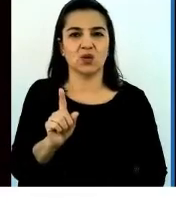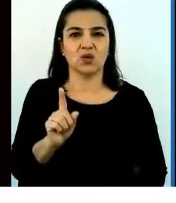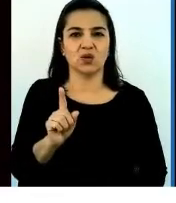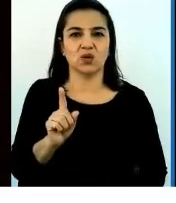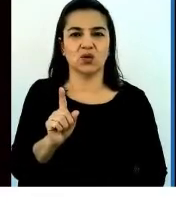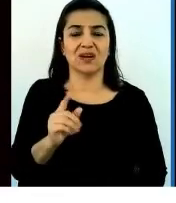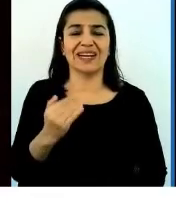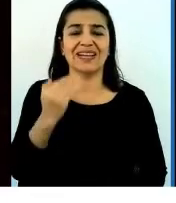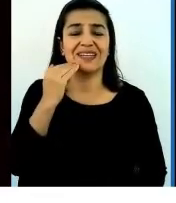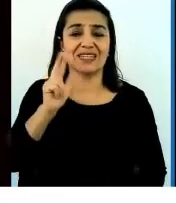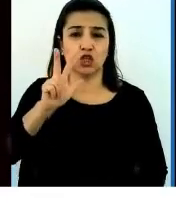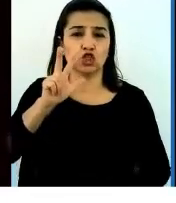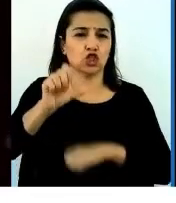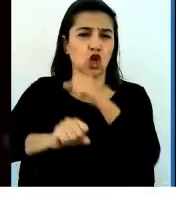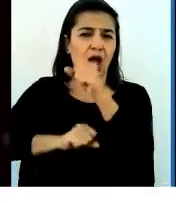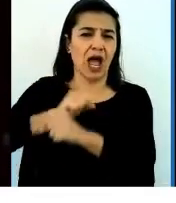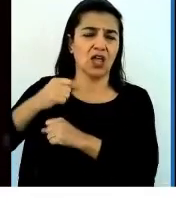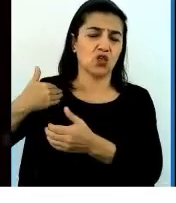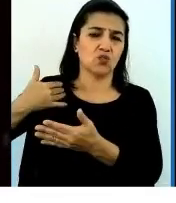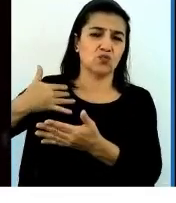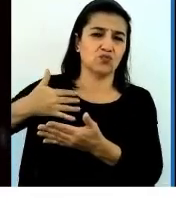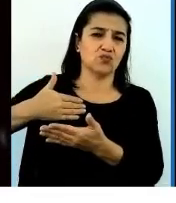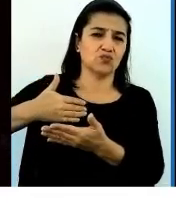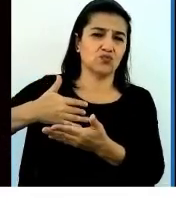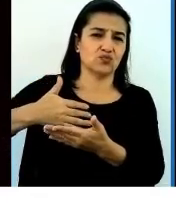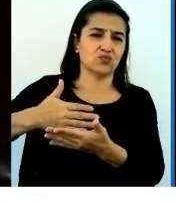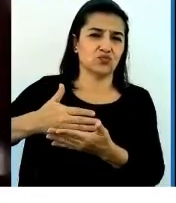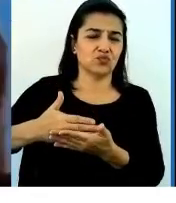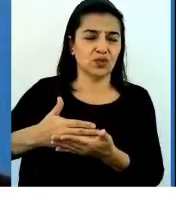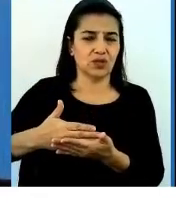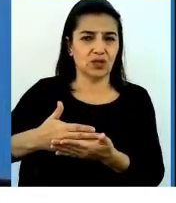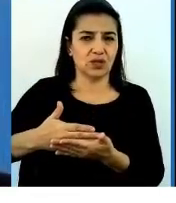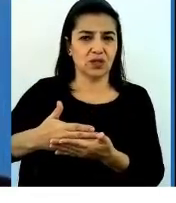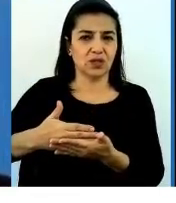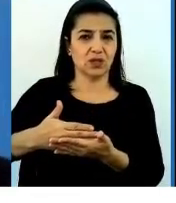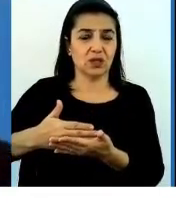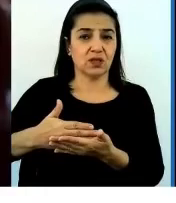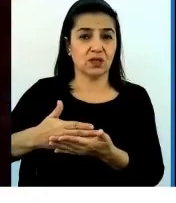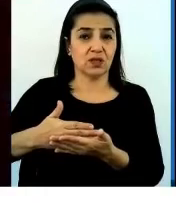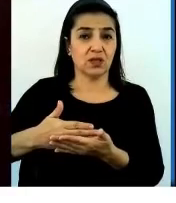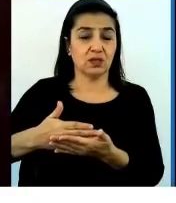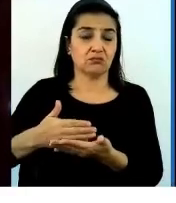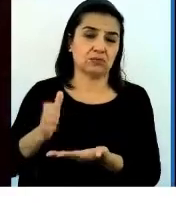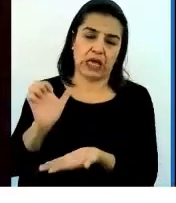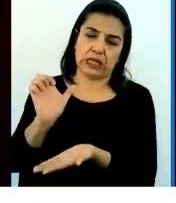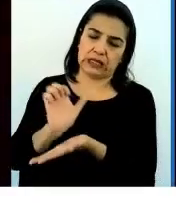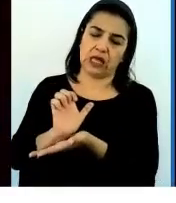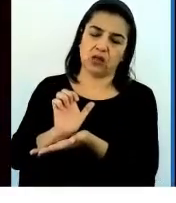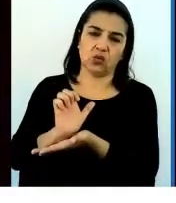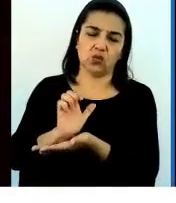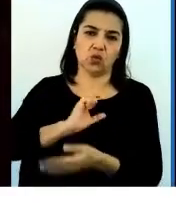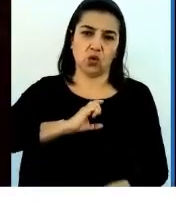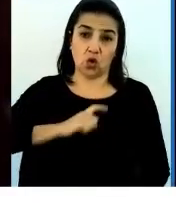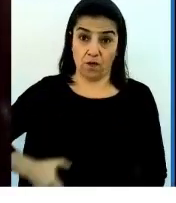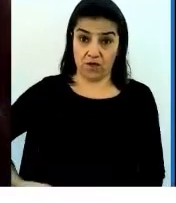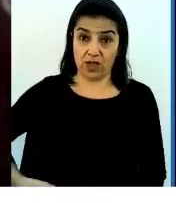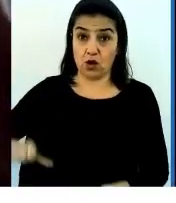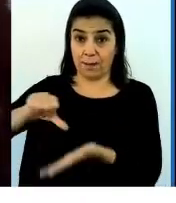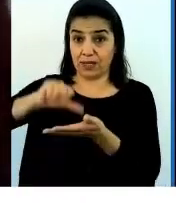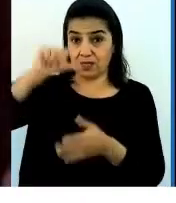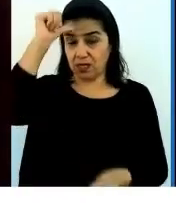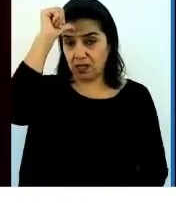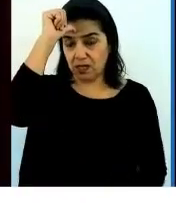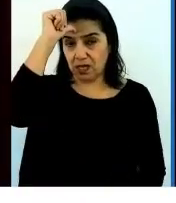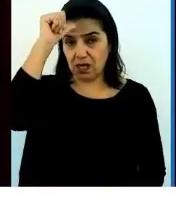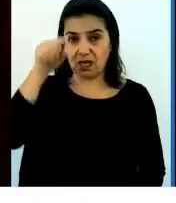ocho años antes que el Estado o el gobierno en India ha